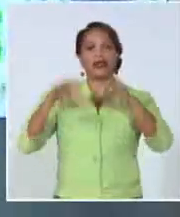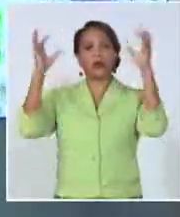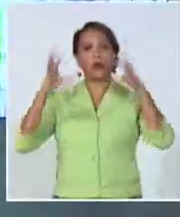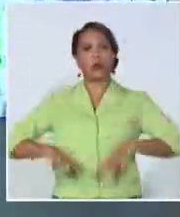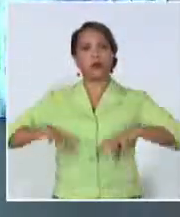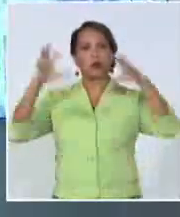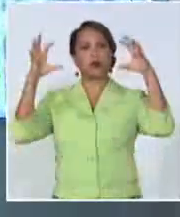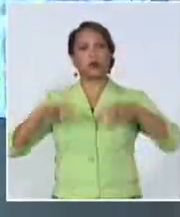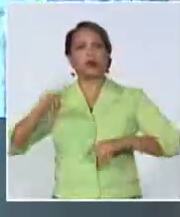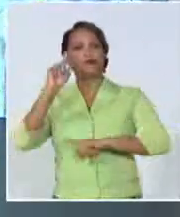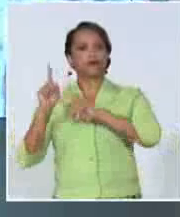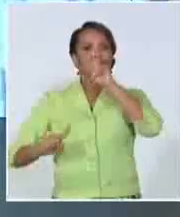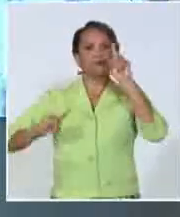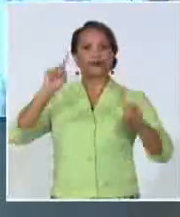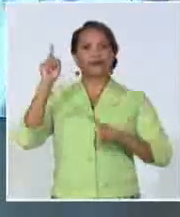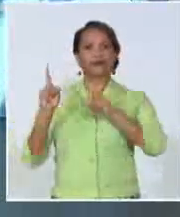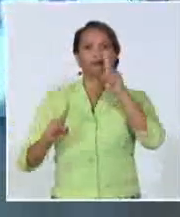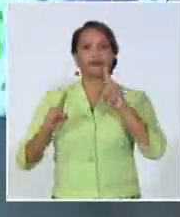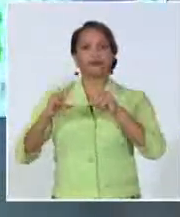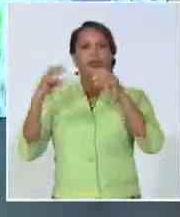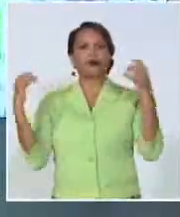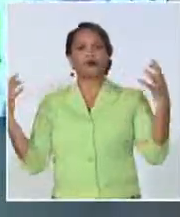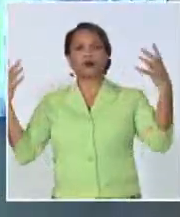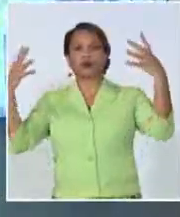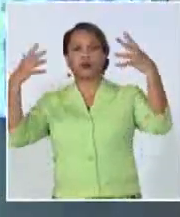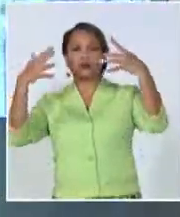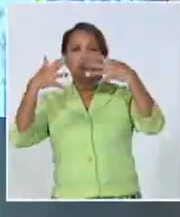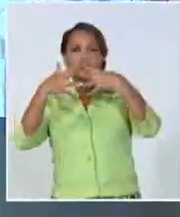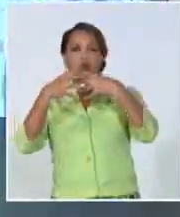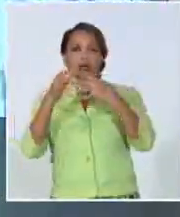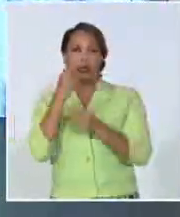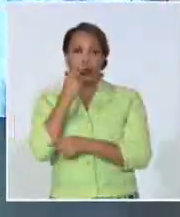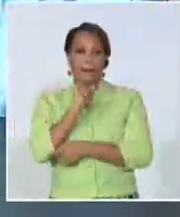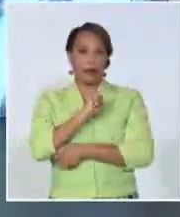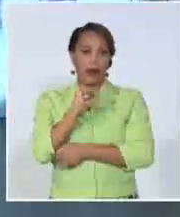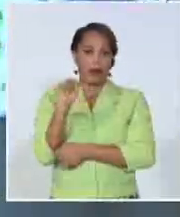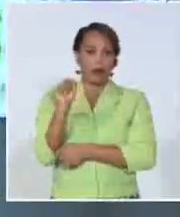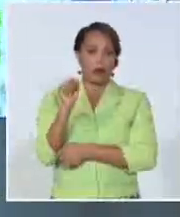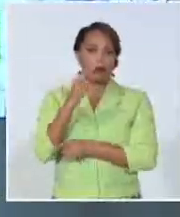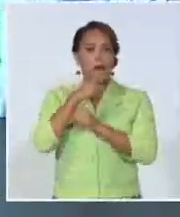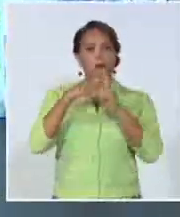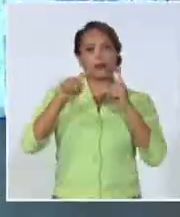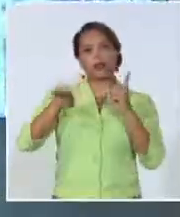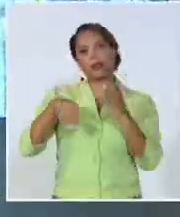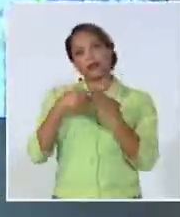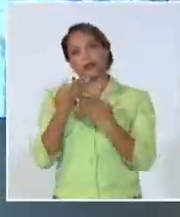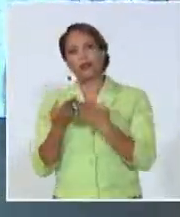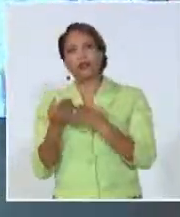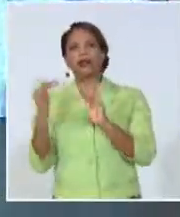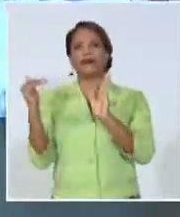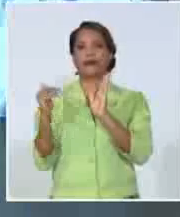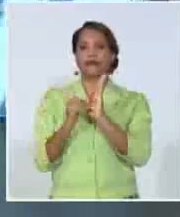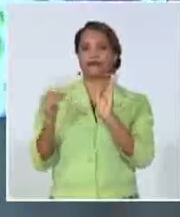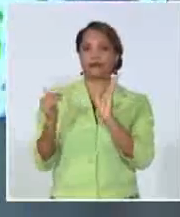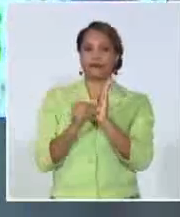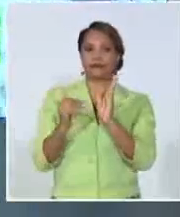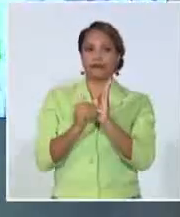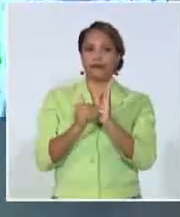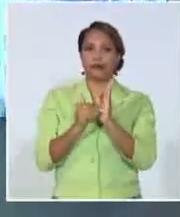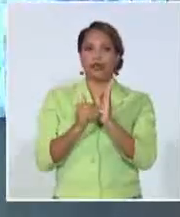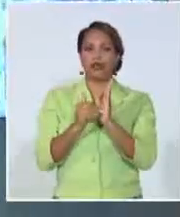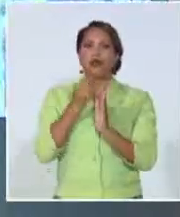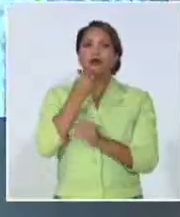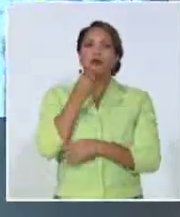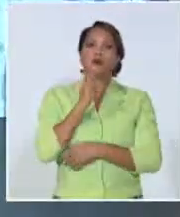y tormentas eléctricas con nublado ya desde temprano al mediodía, la tarde, incluso que en algunos